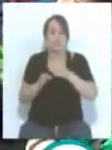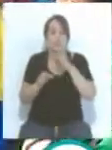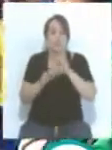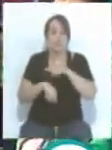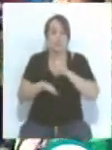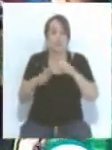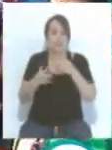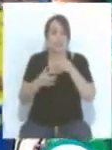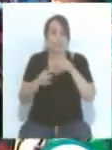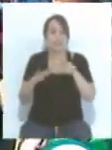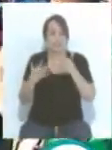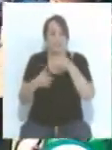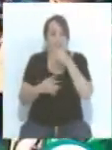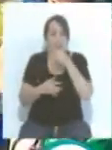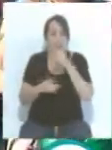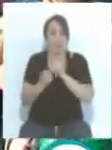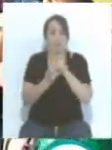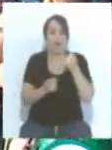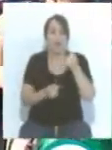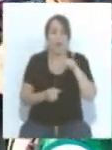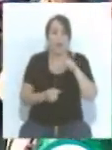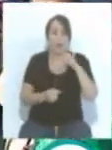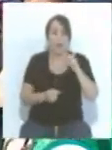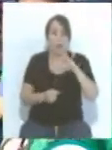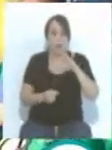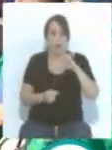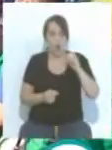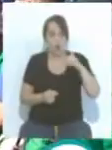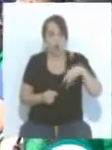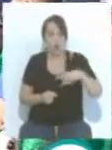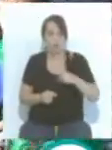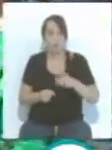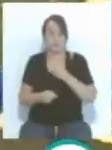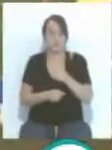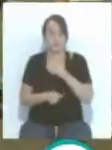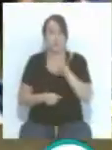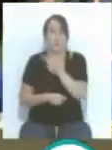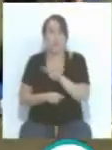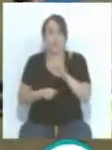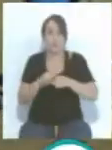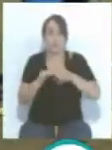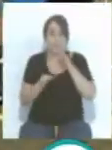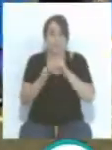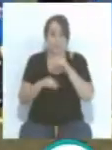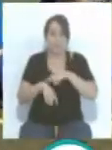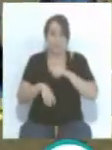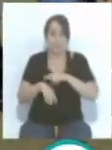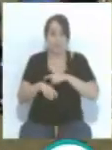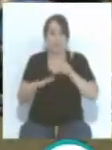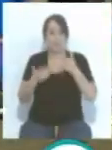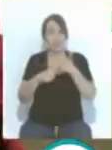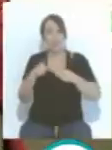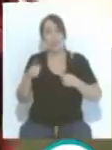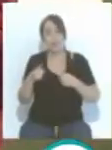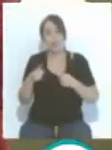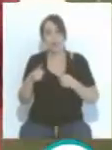7 de la tarde con el Alcorcón y el 4 de septiembre también a las 7 y